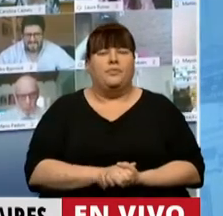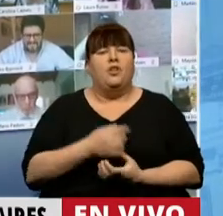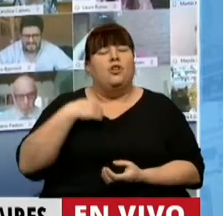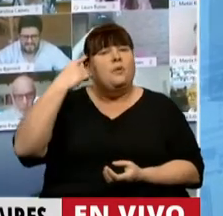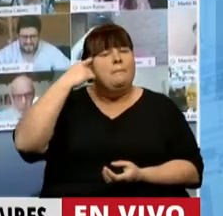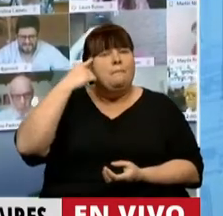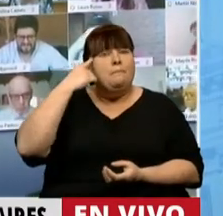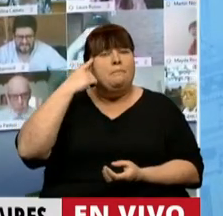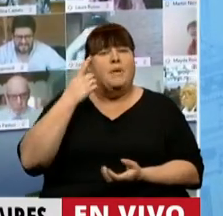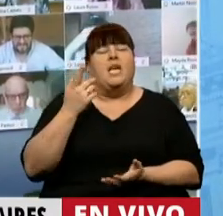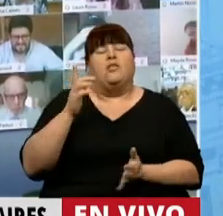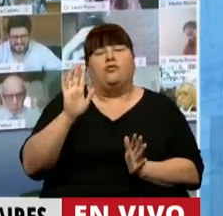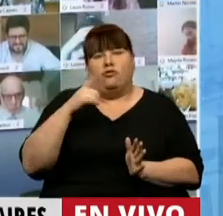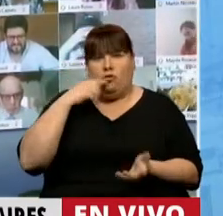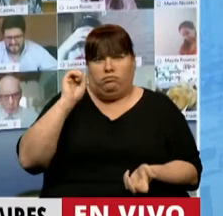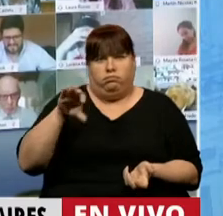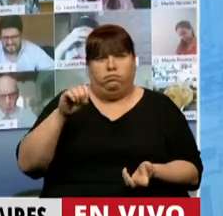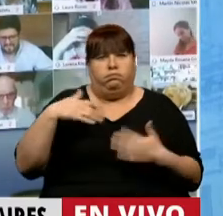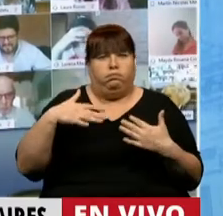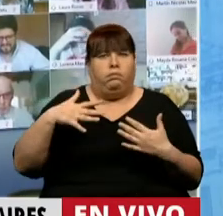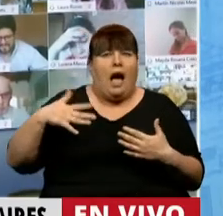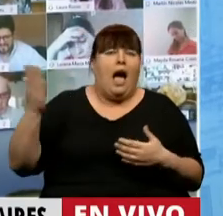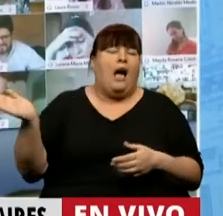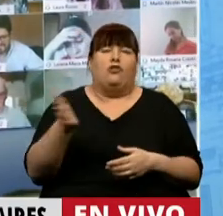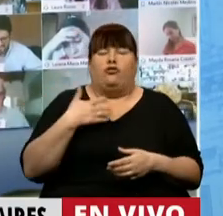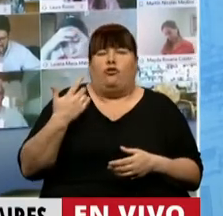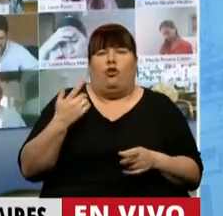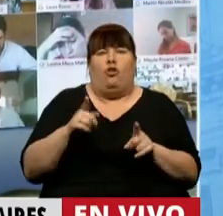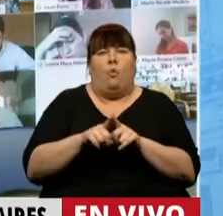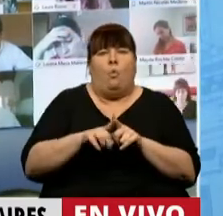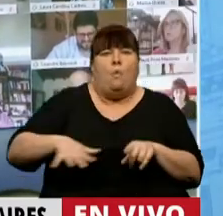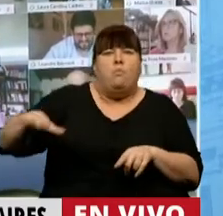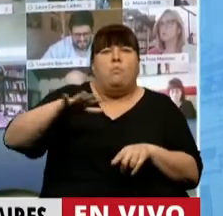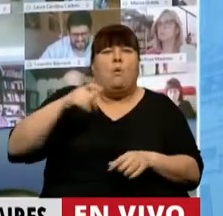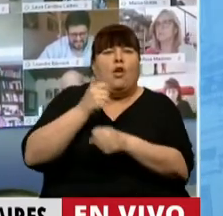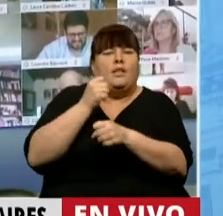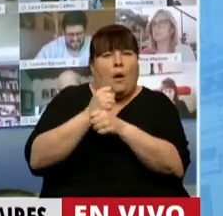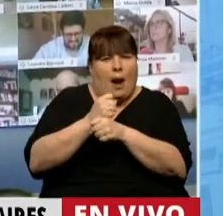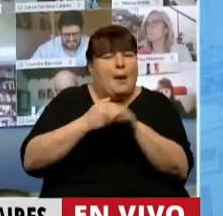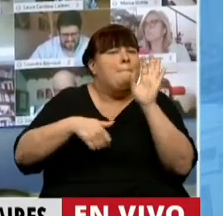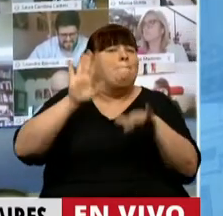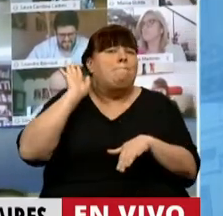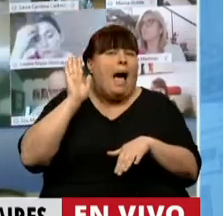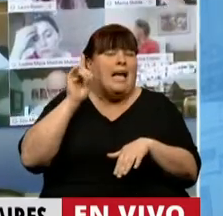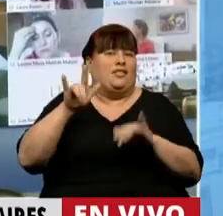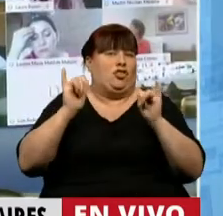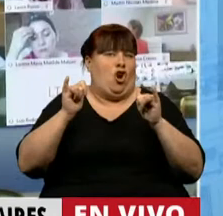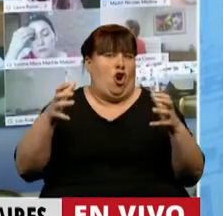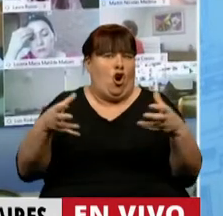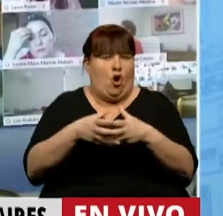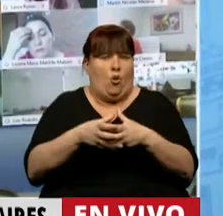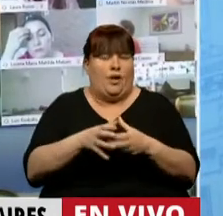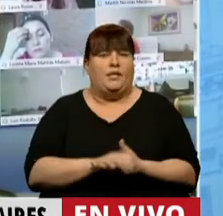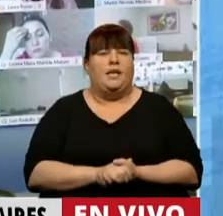que creo que son agravios al conjunto de la población trabajadora y especialmente de la juventud